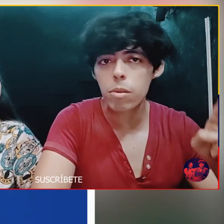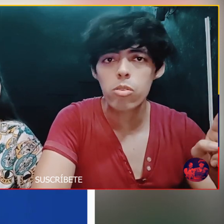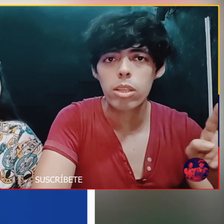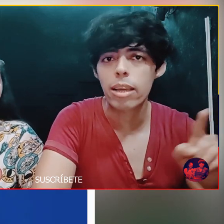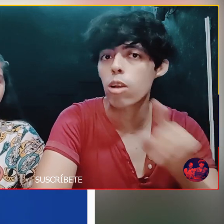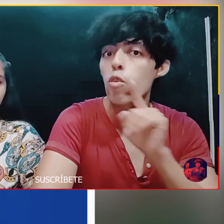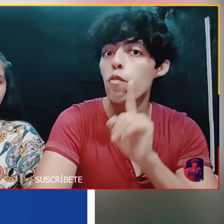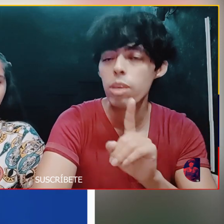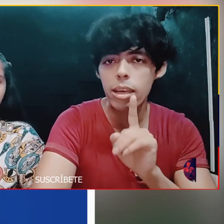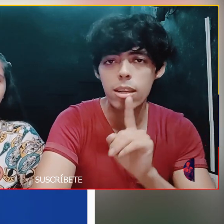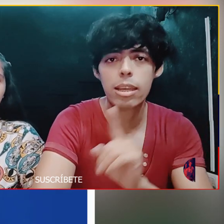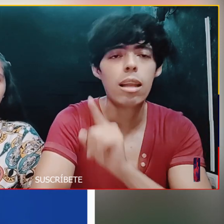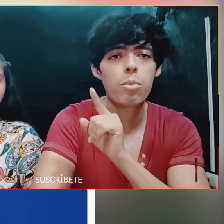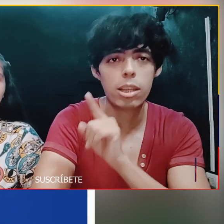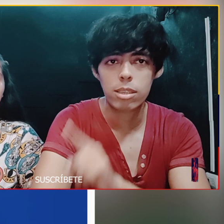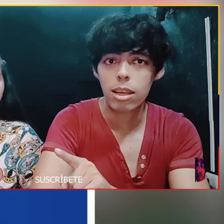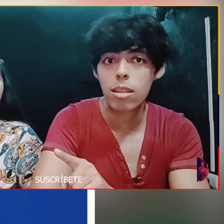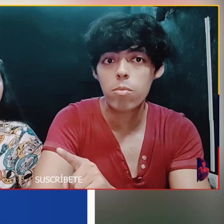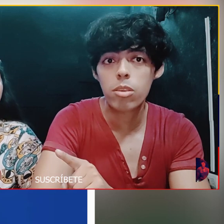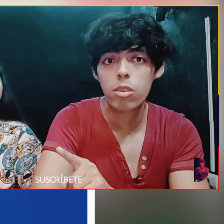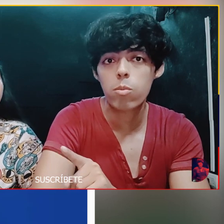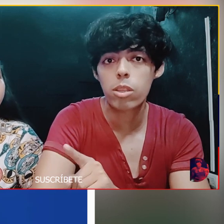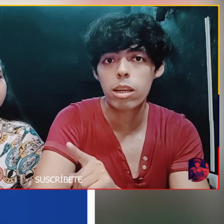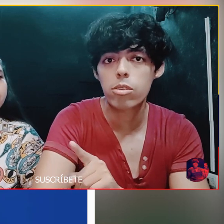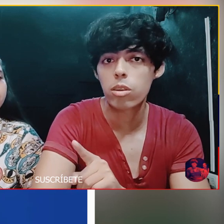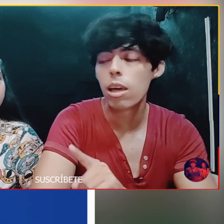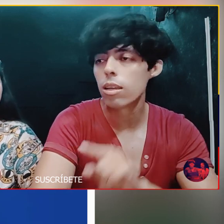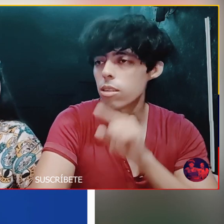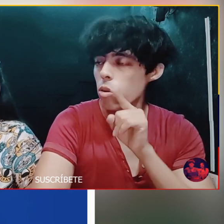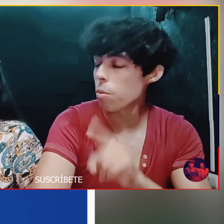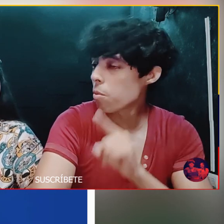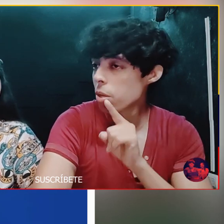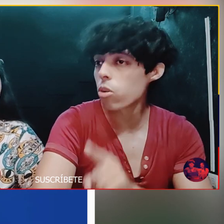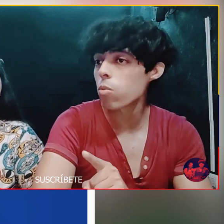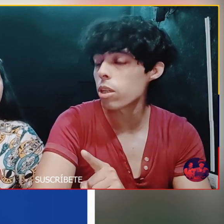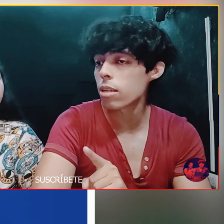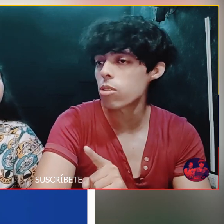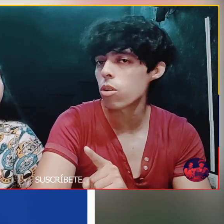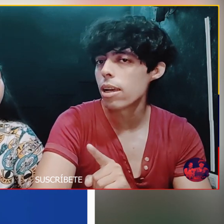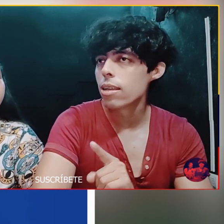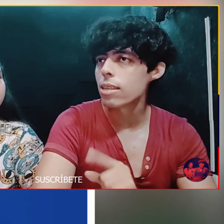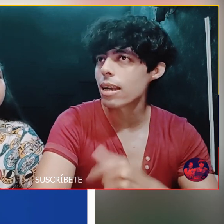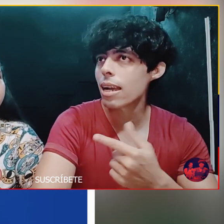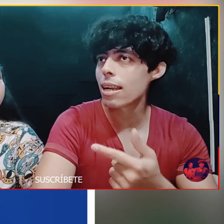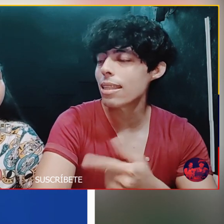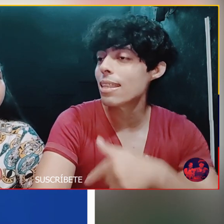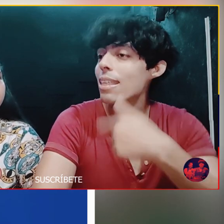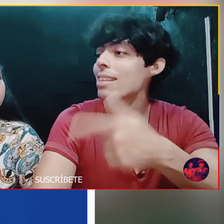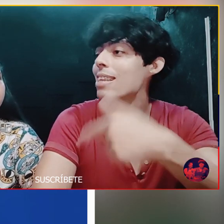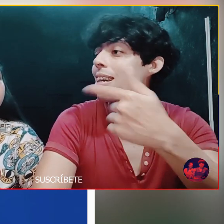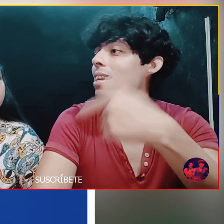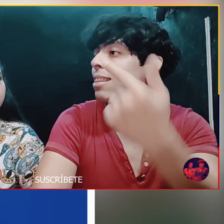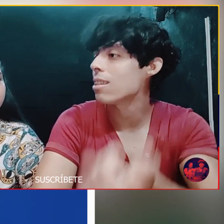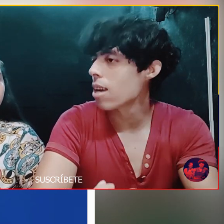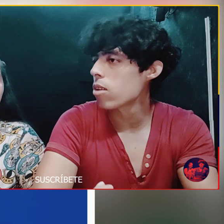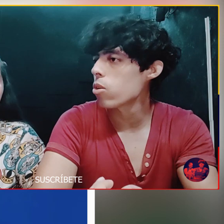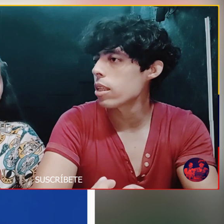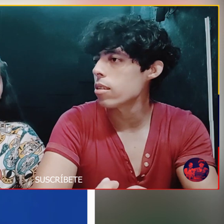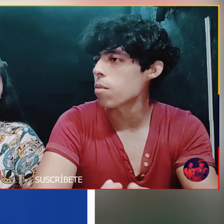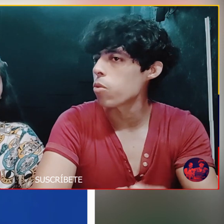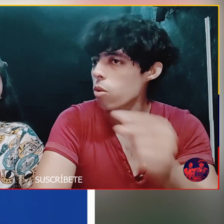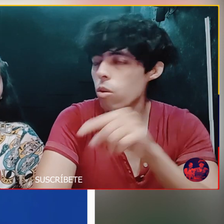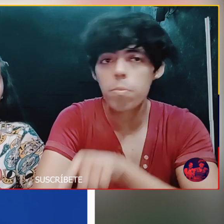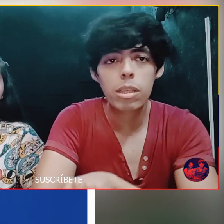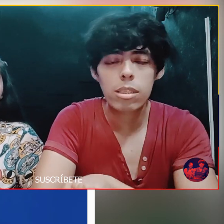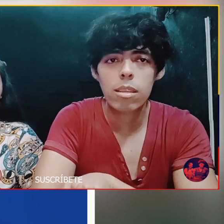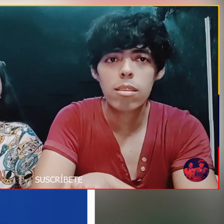miles de personas Que confían En la veracidad De los medios de comunicación Y si los mismos medios de comunicación Se encargan de desacreditar